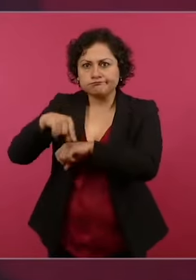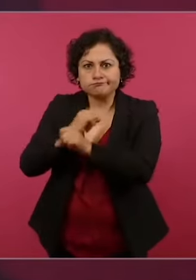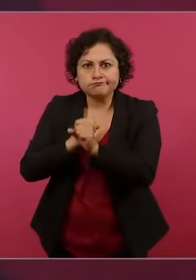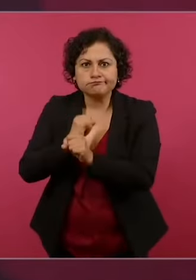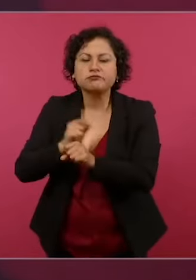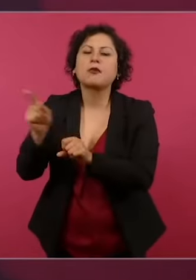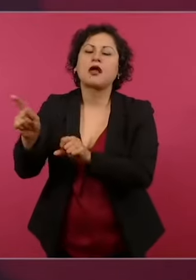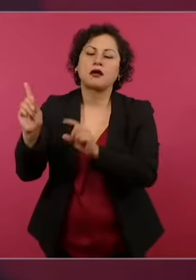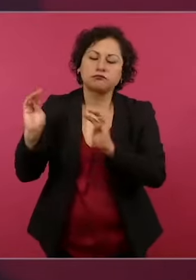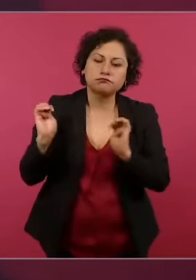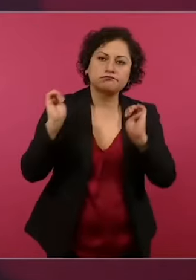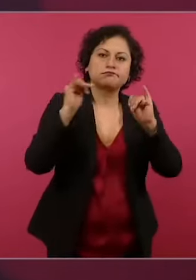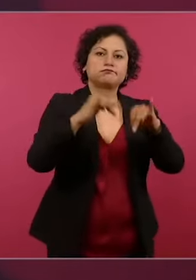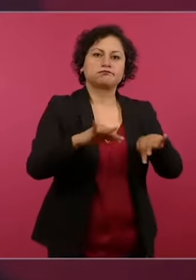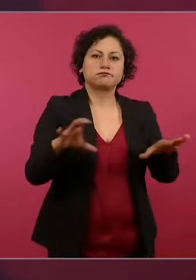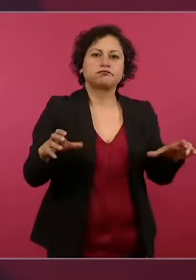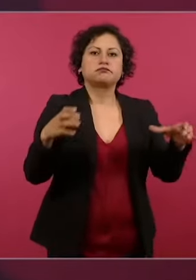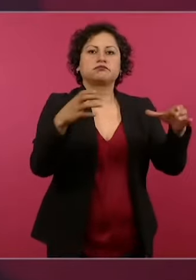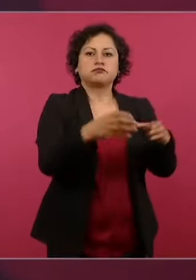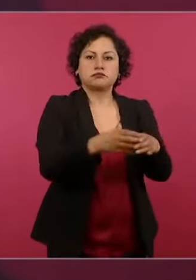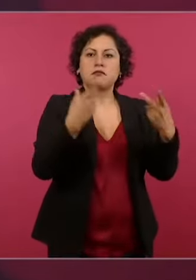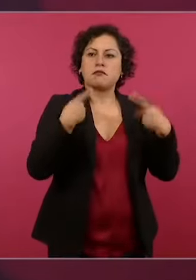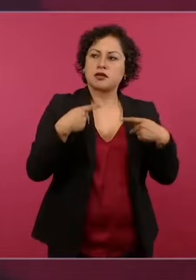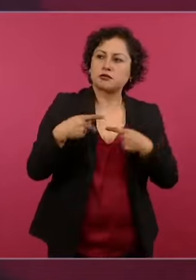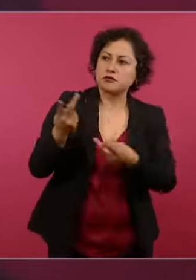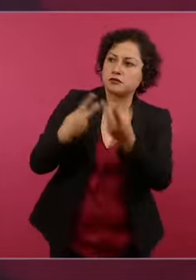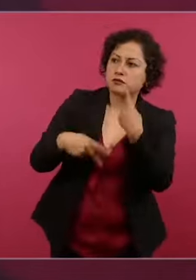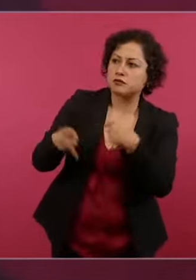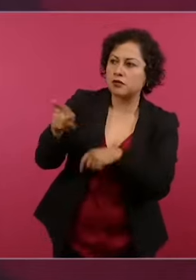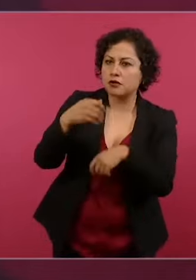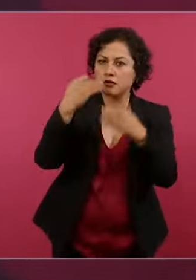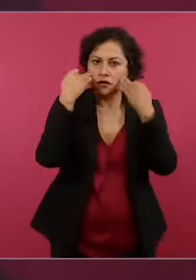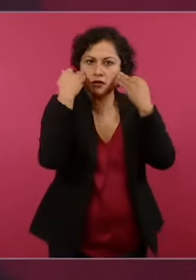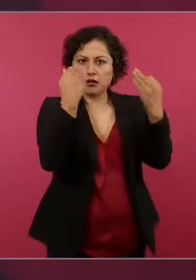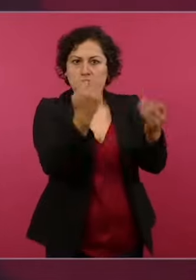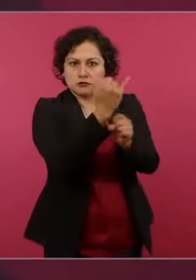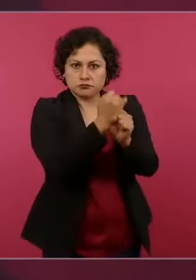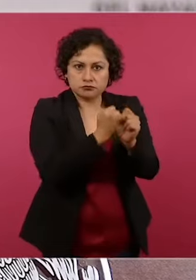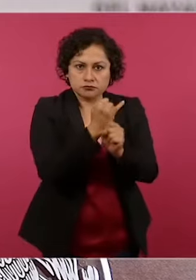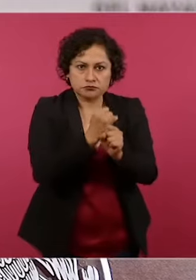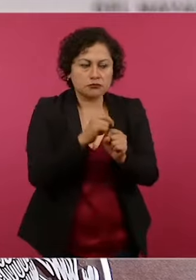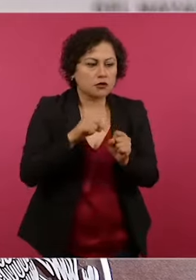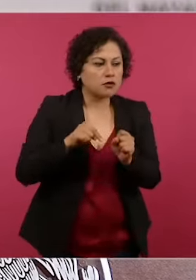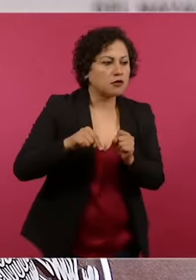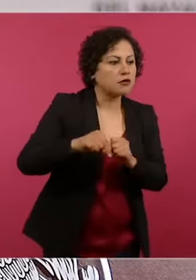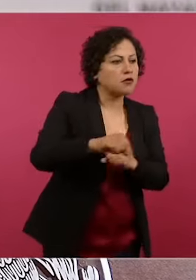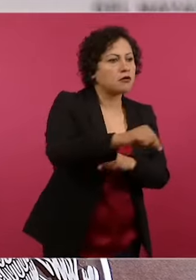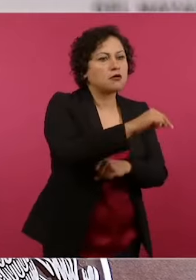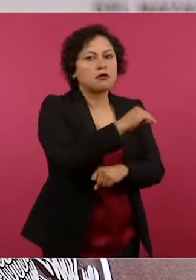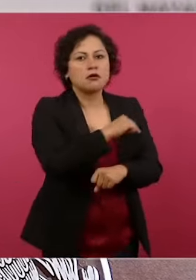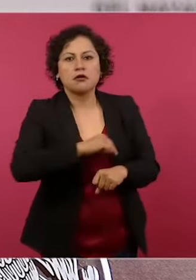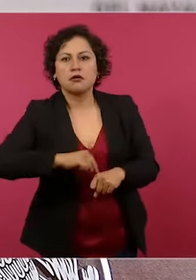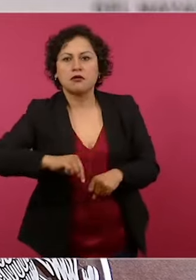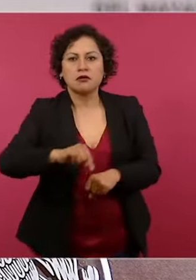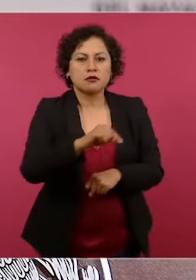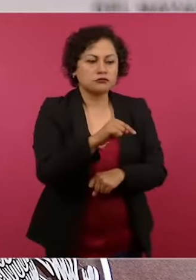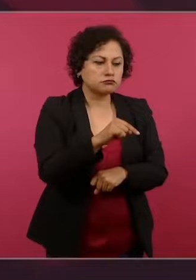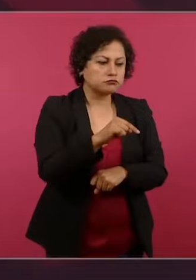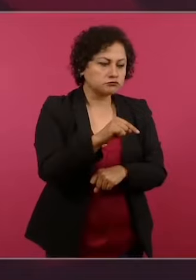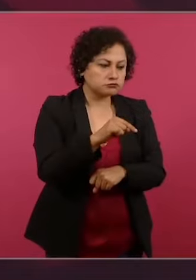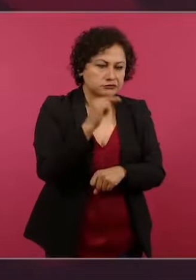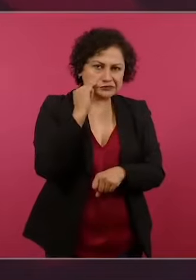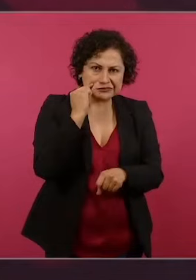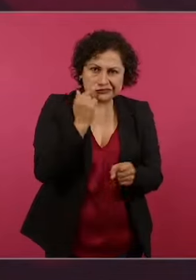las personas que querían hacer el recorrido en el lugar. Se hizo el recorrido, se encontró que no había ningún